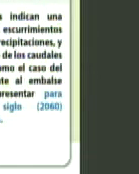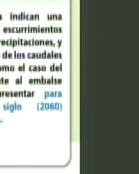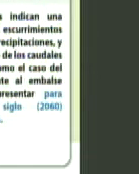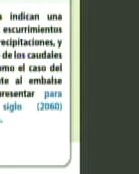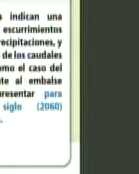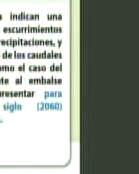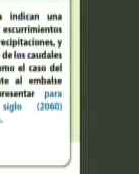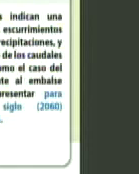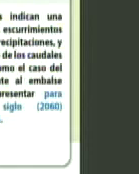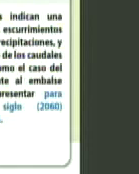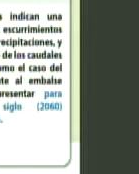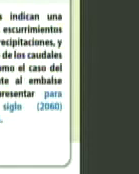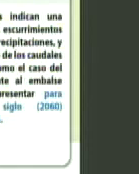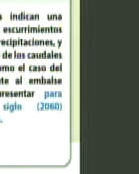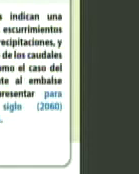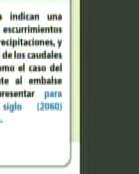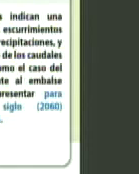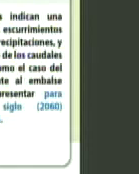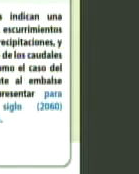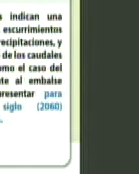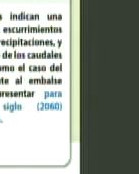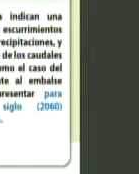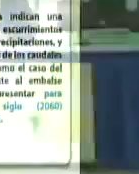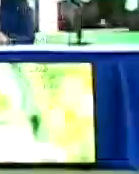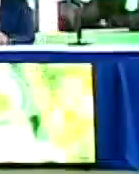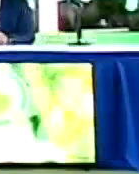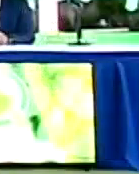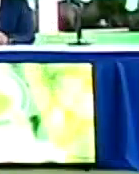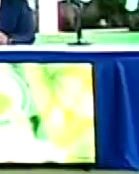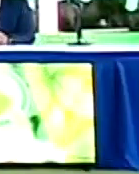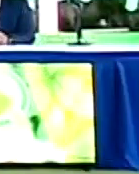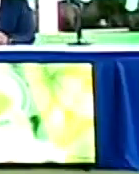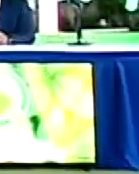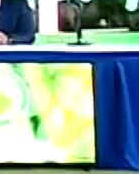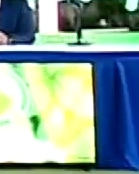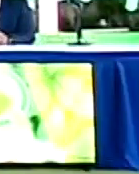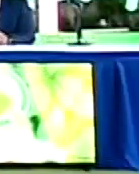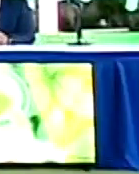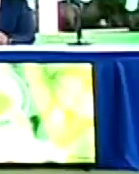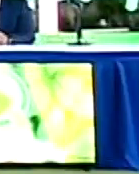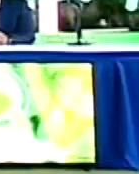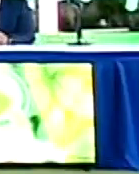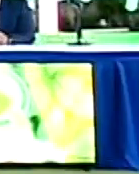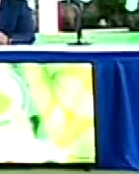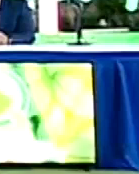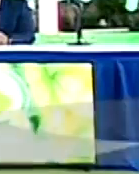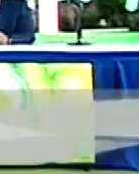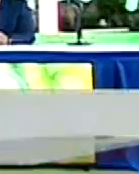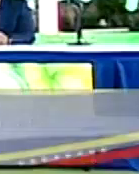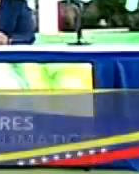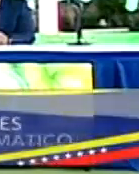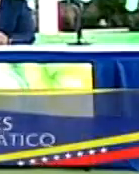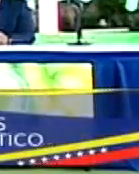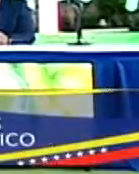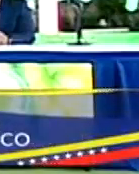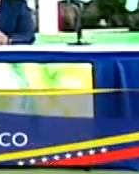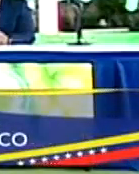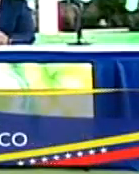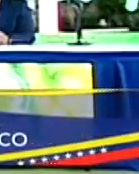con mucha inteligencia, inteligencia, creatividad inventiva, que nos prevenga de estos desastres,